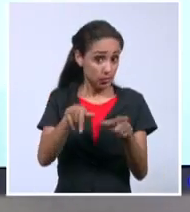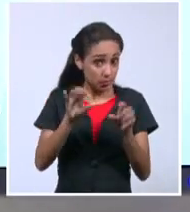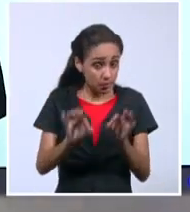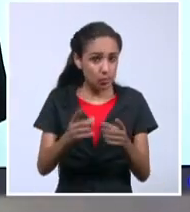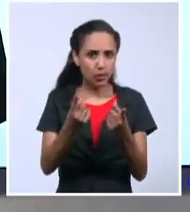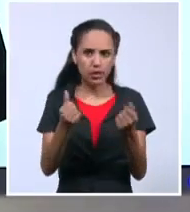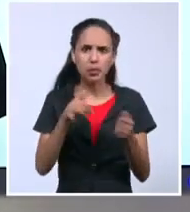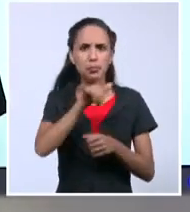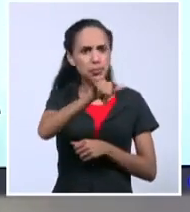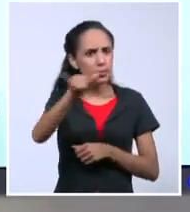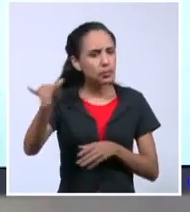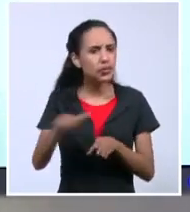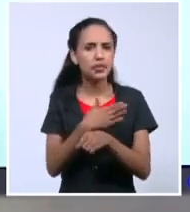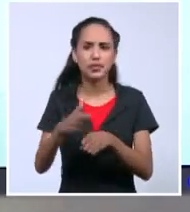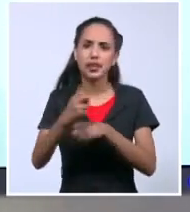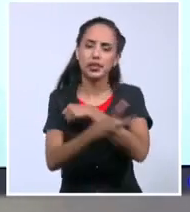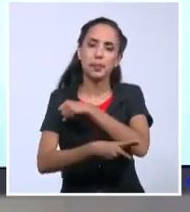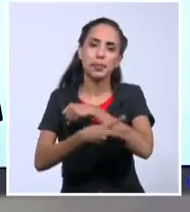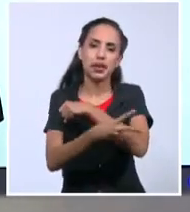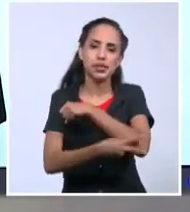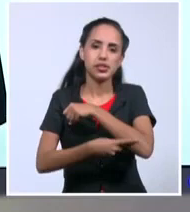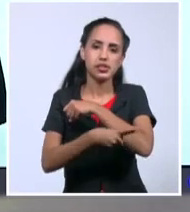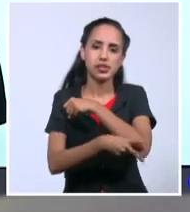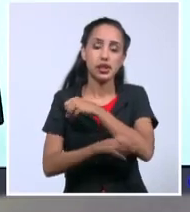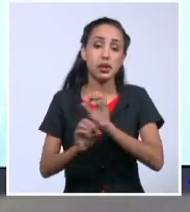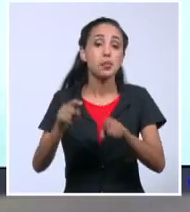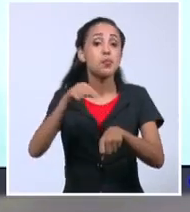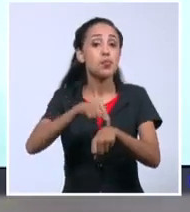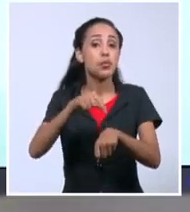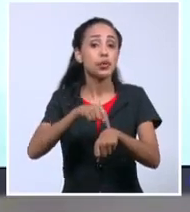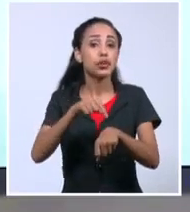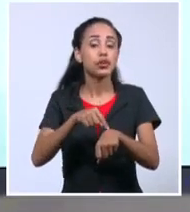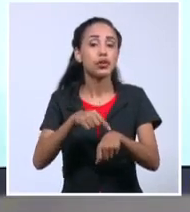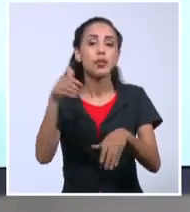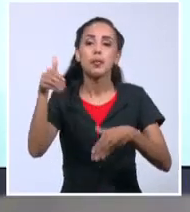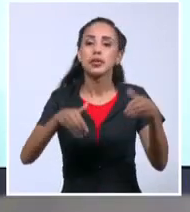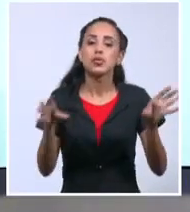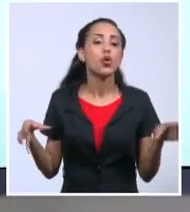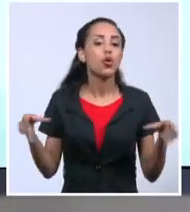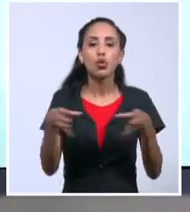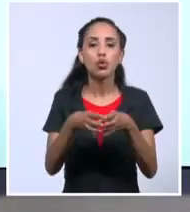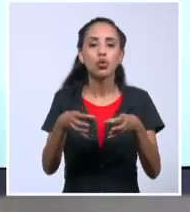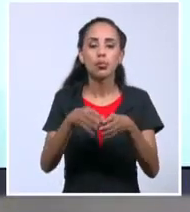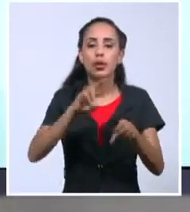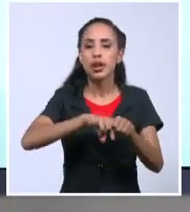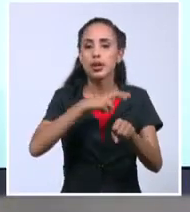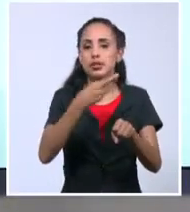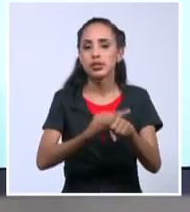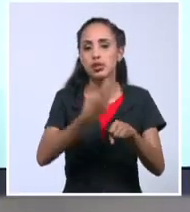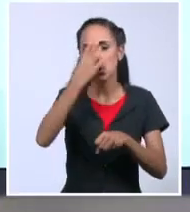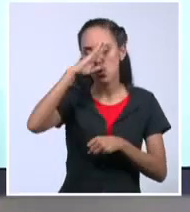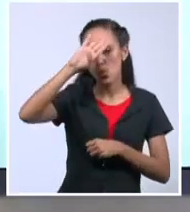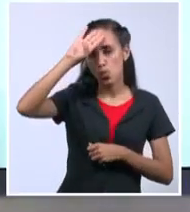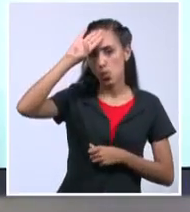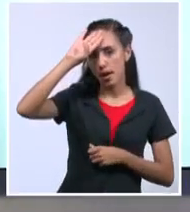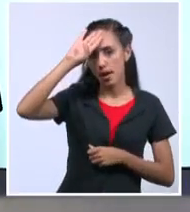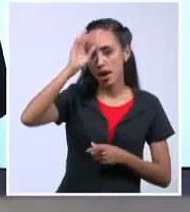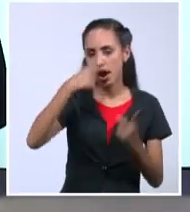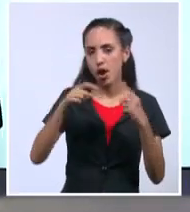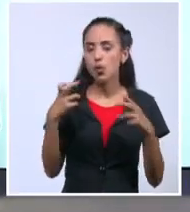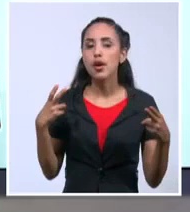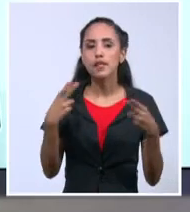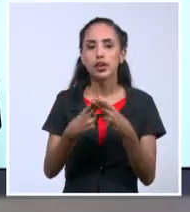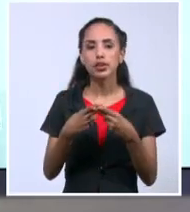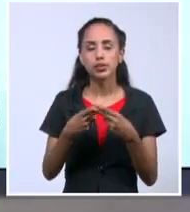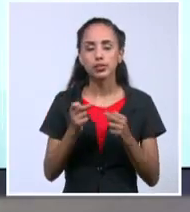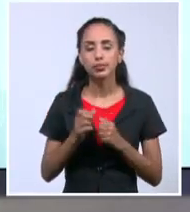a varios países en el momento en el que se sabe va a participar una delegación o una representación cubana en algún evento. Para allá se mueve.